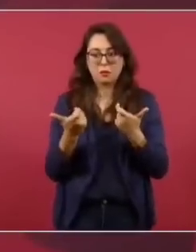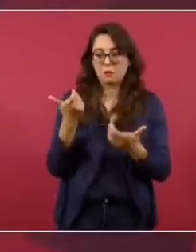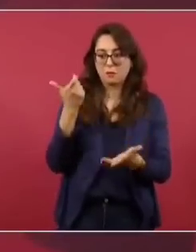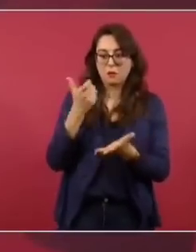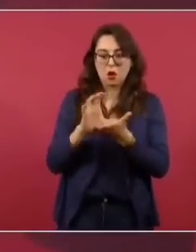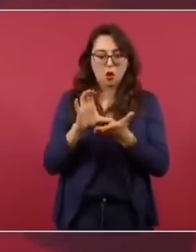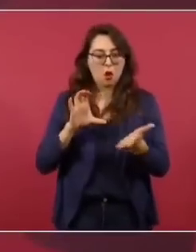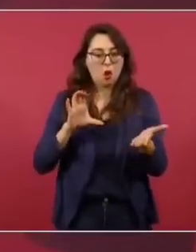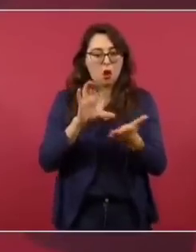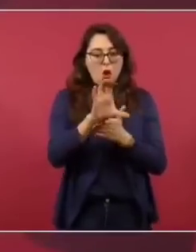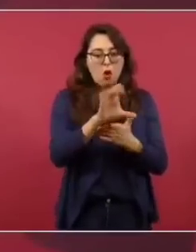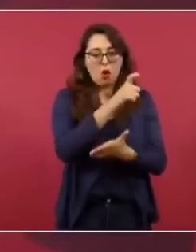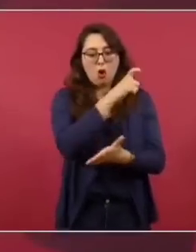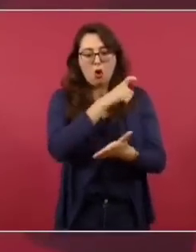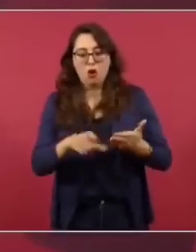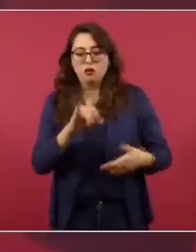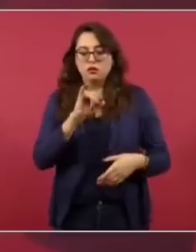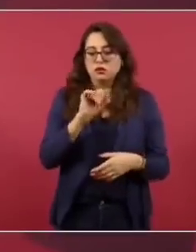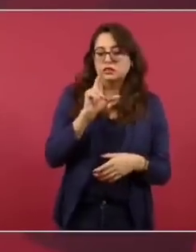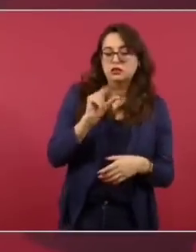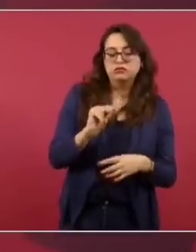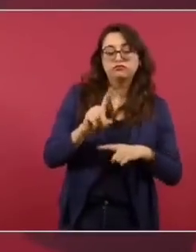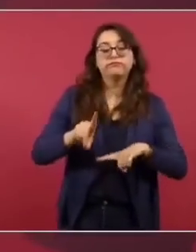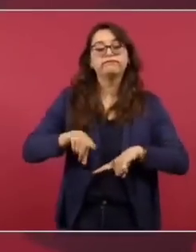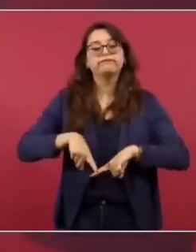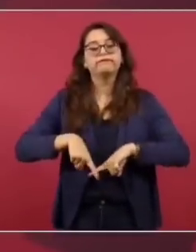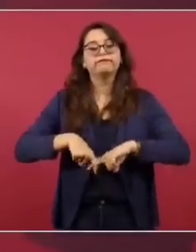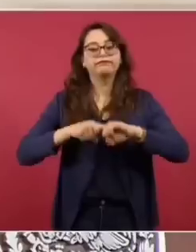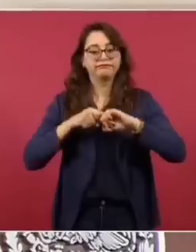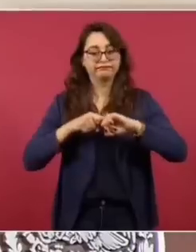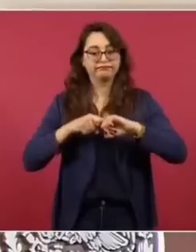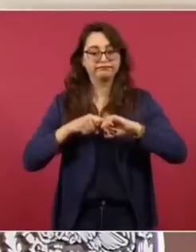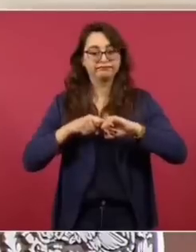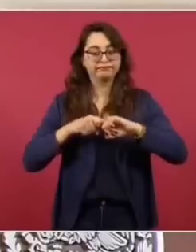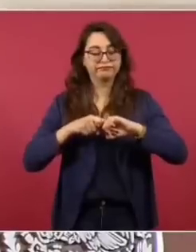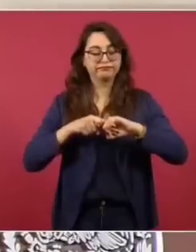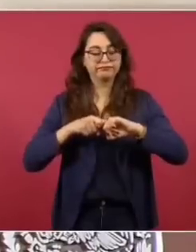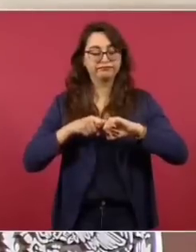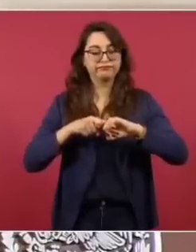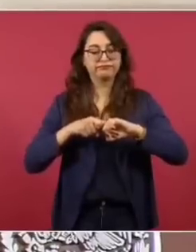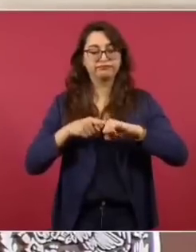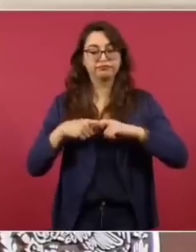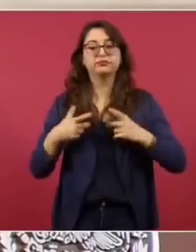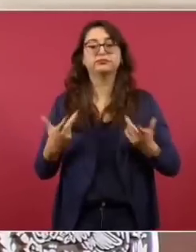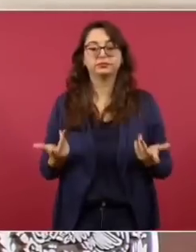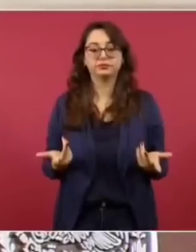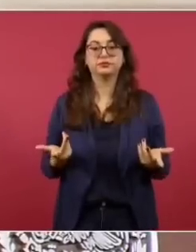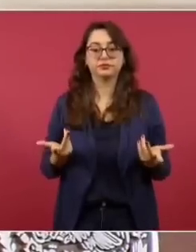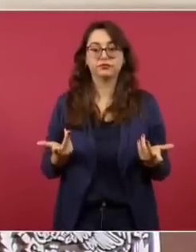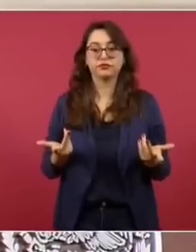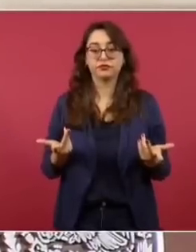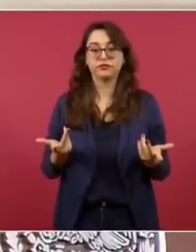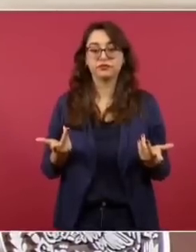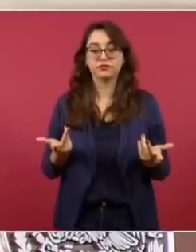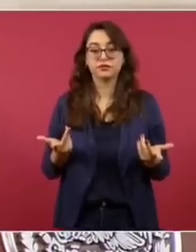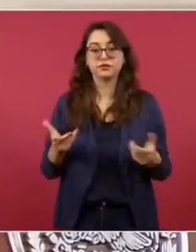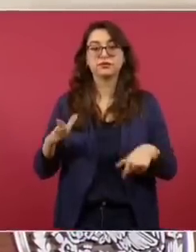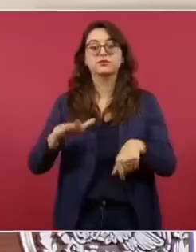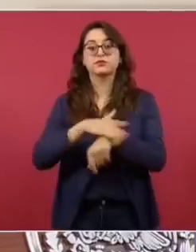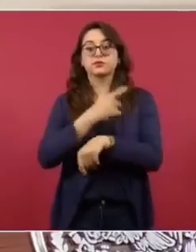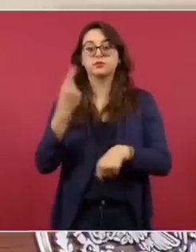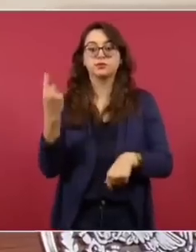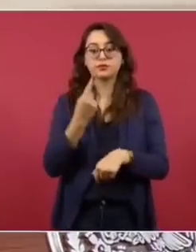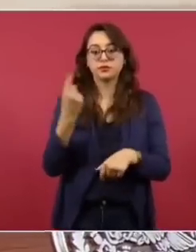el Grupo México porque están pidiendo más garantías, pero es un asunto